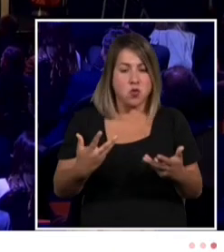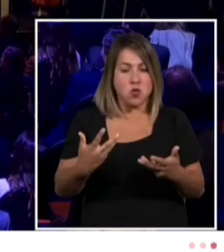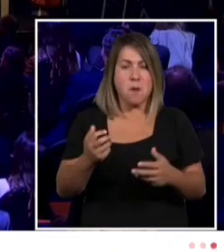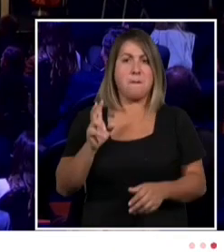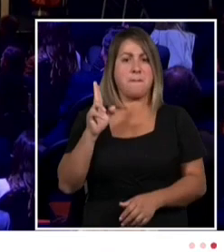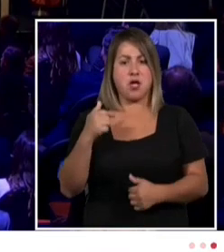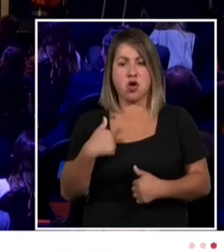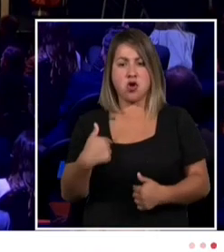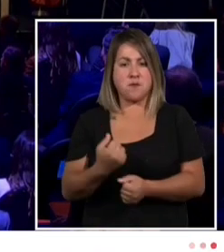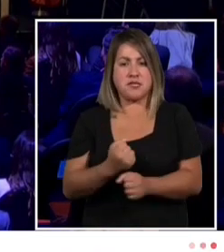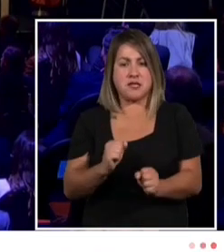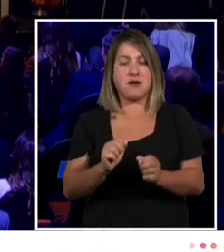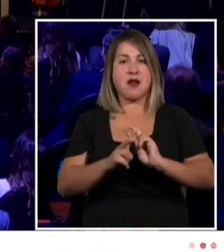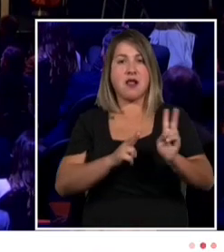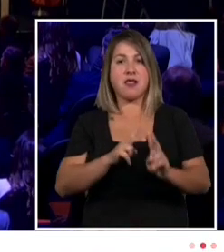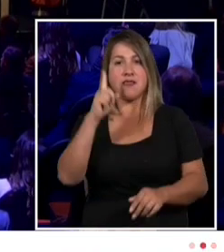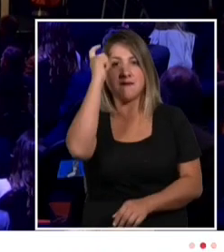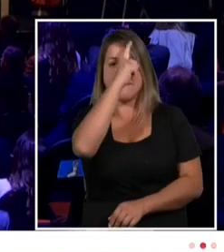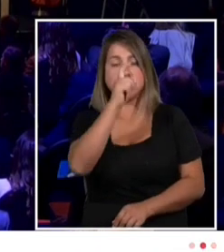irremontables.